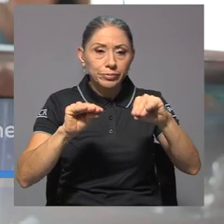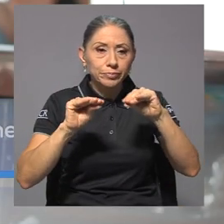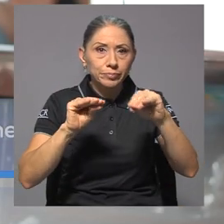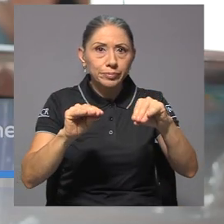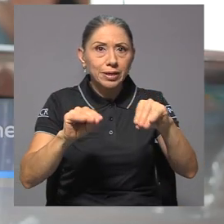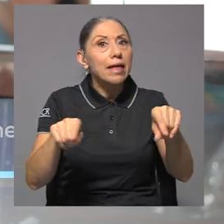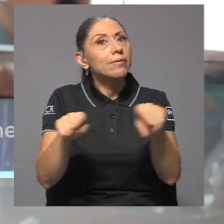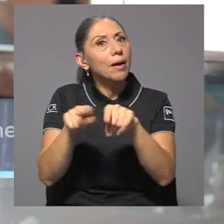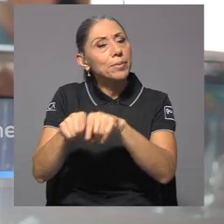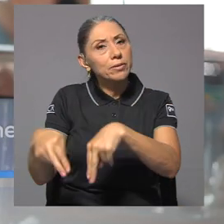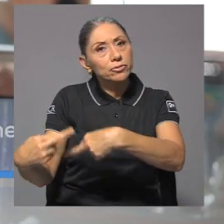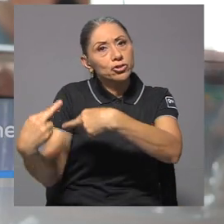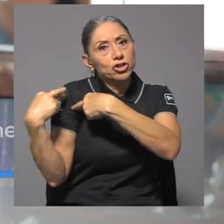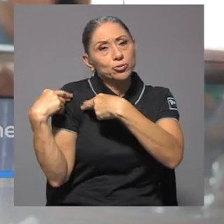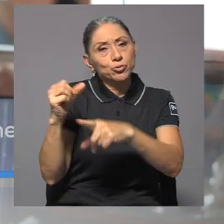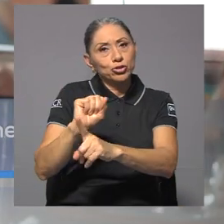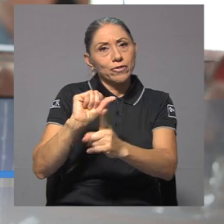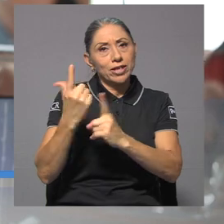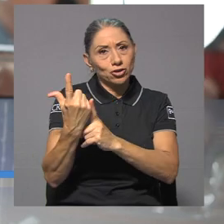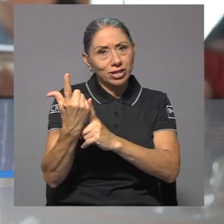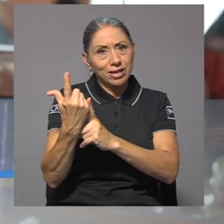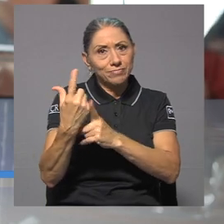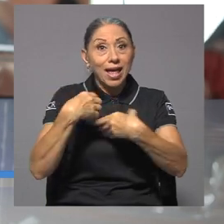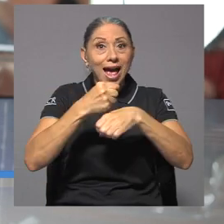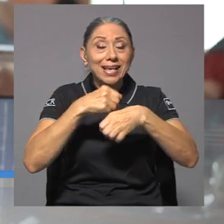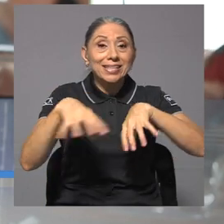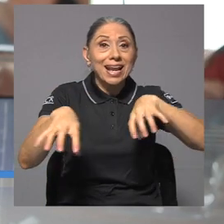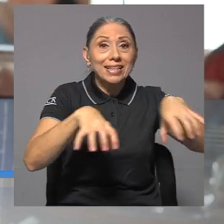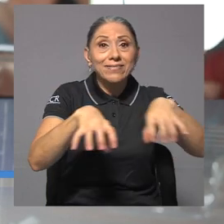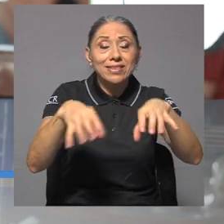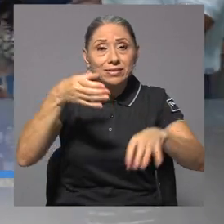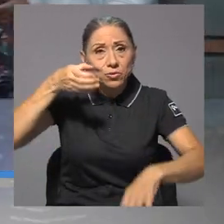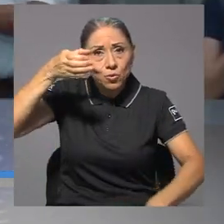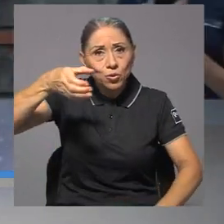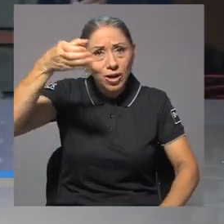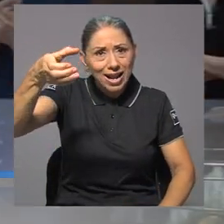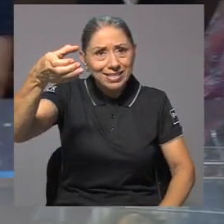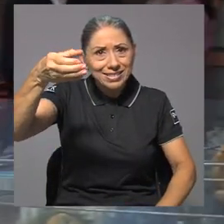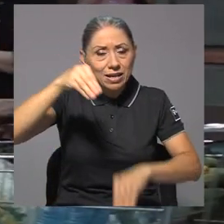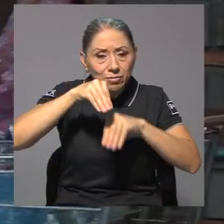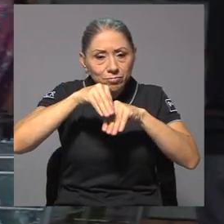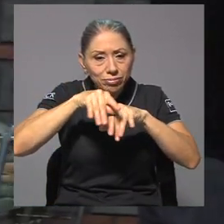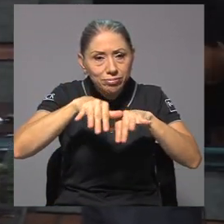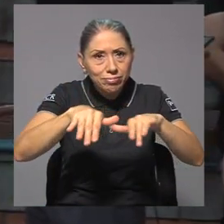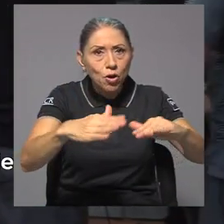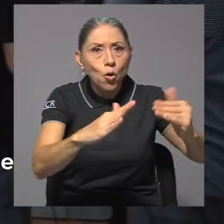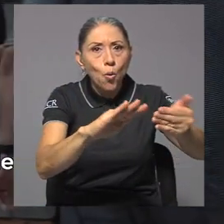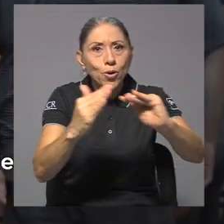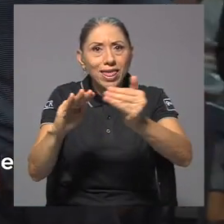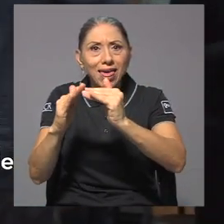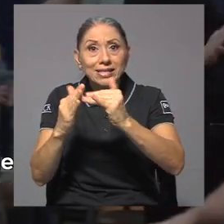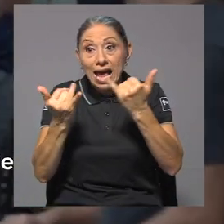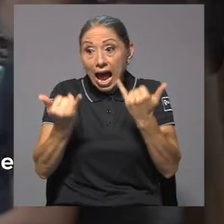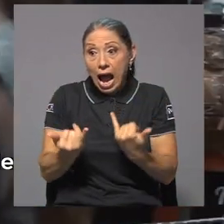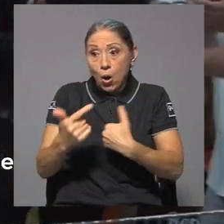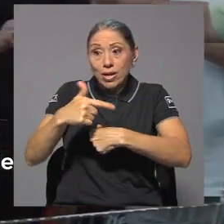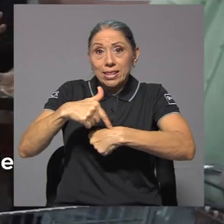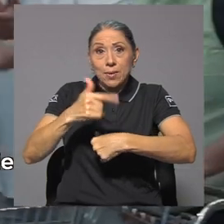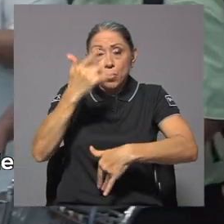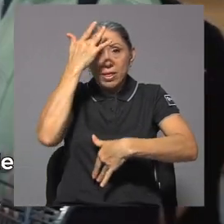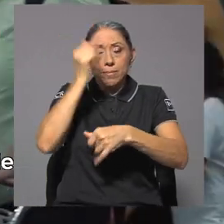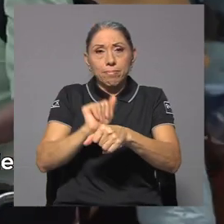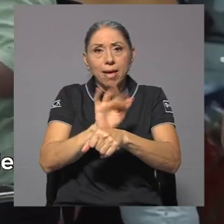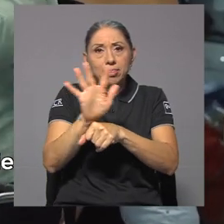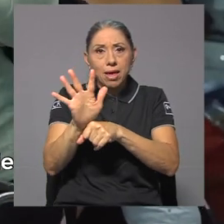enseñanza, tiene una gran responsabilidad social de llevar espacios culturales a las comunidades. En pandemia es